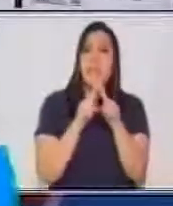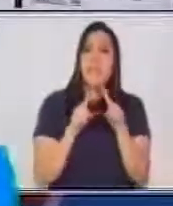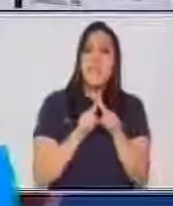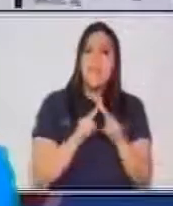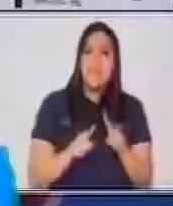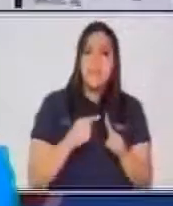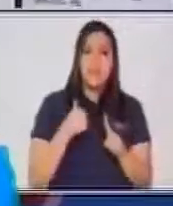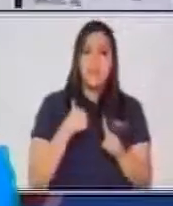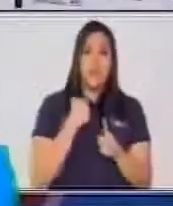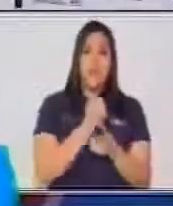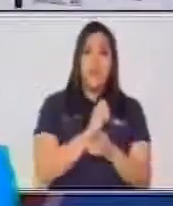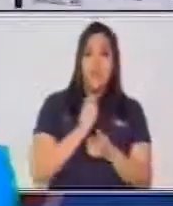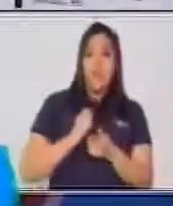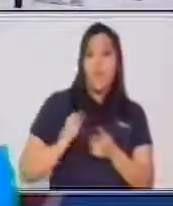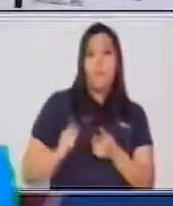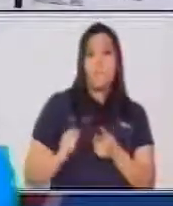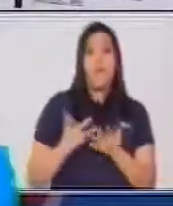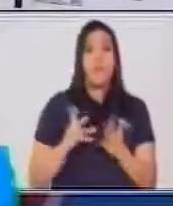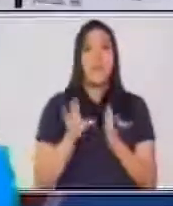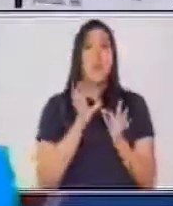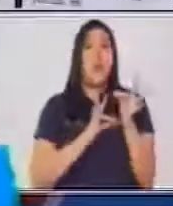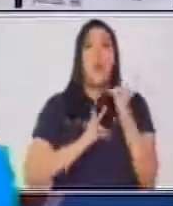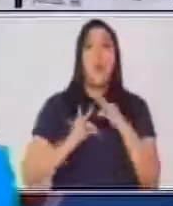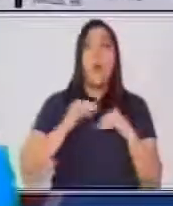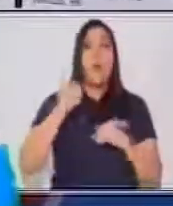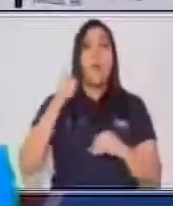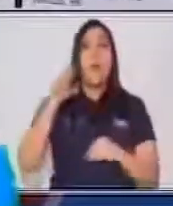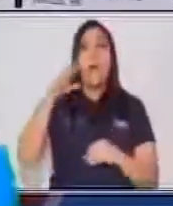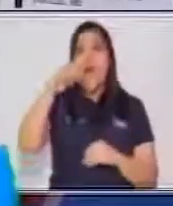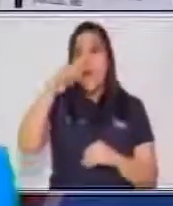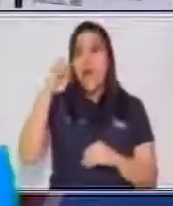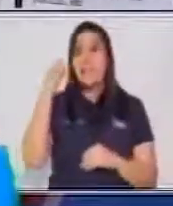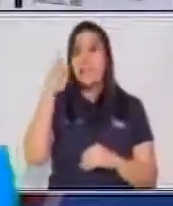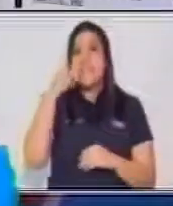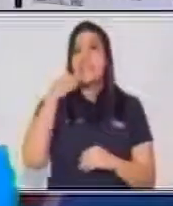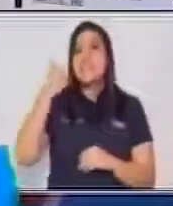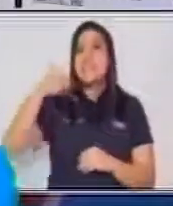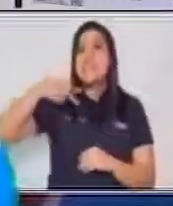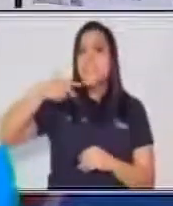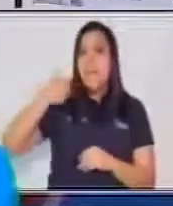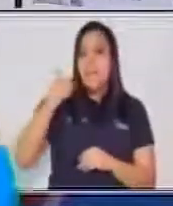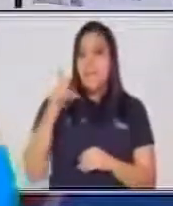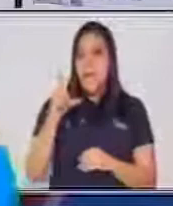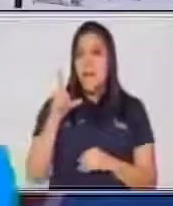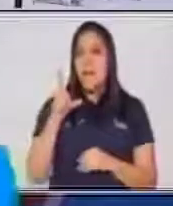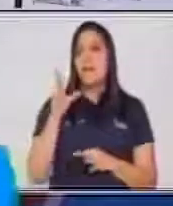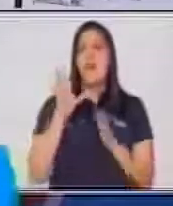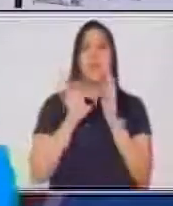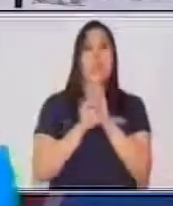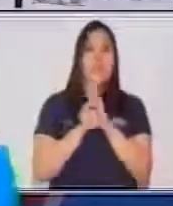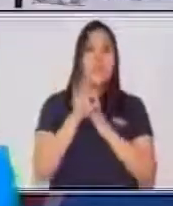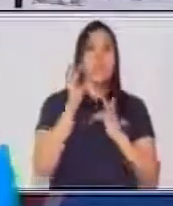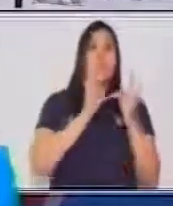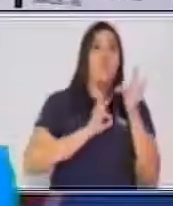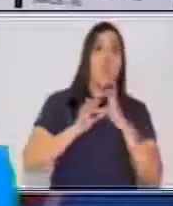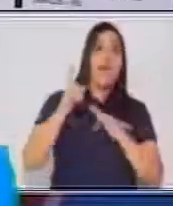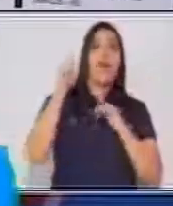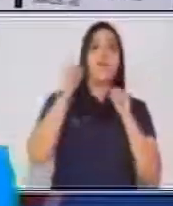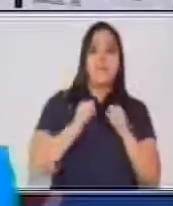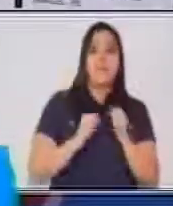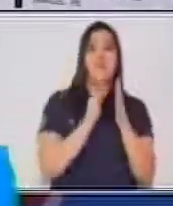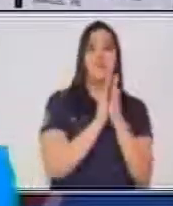manual o artesanal, que es tomando hojas como las que tengo acá y haciendo los dobleces respectivos.